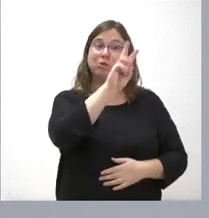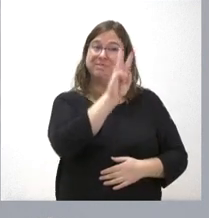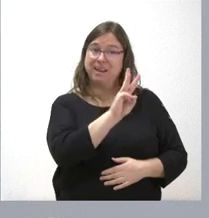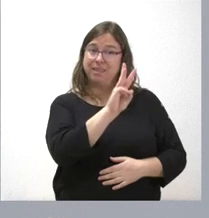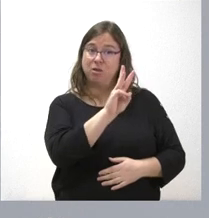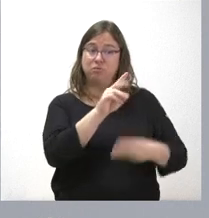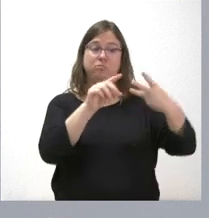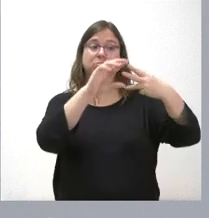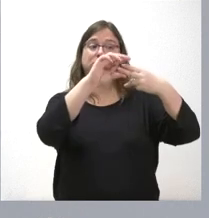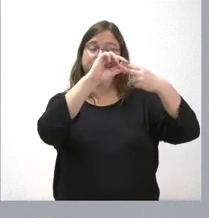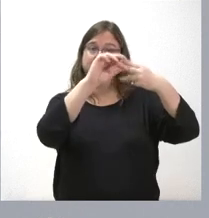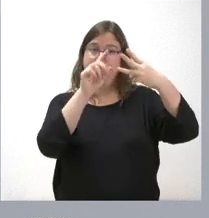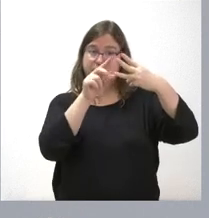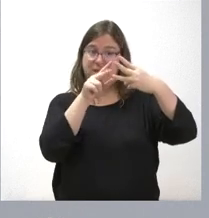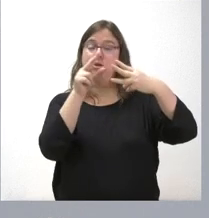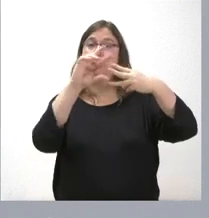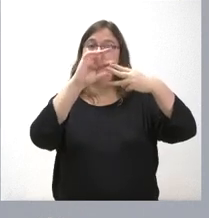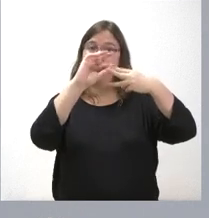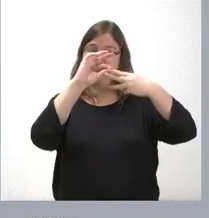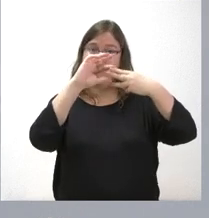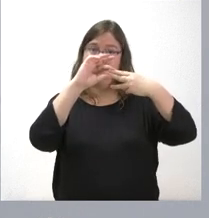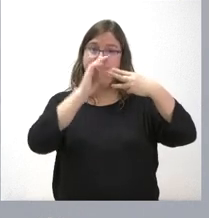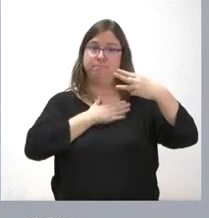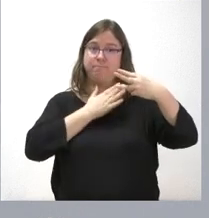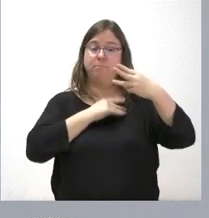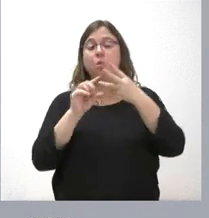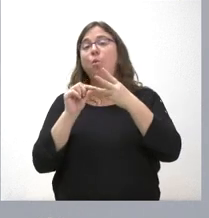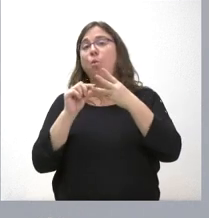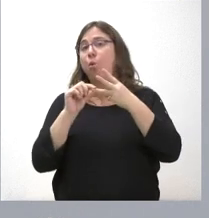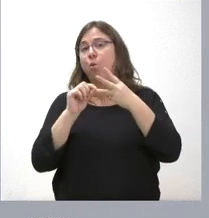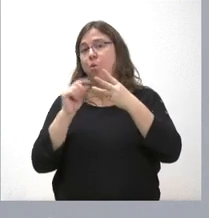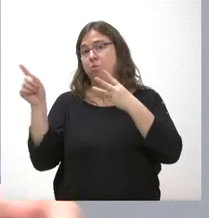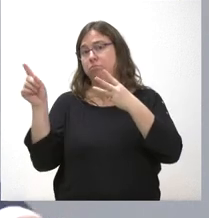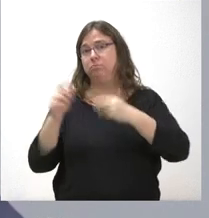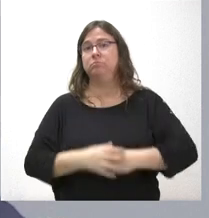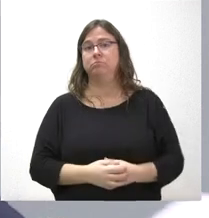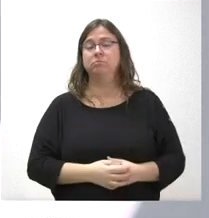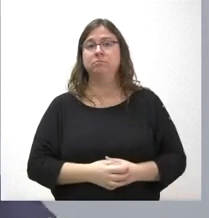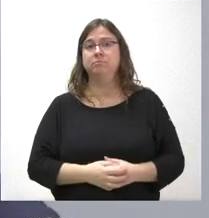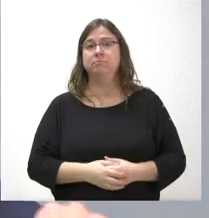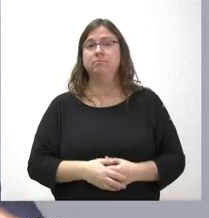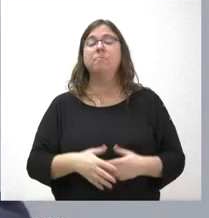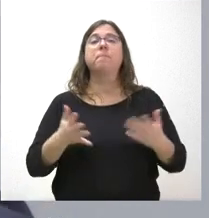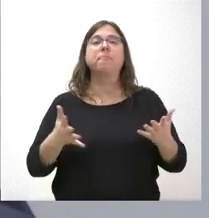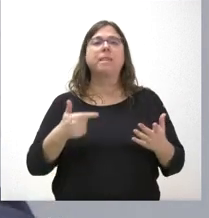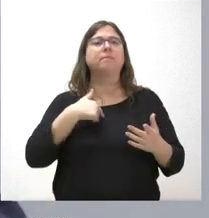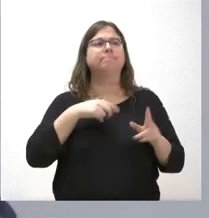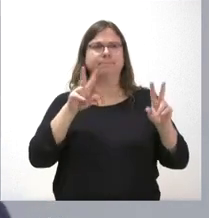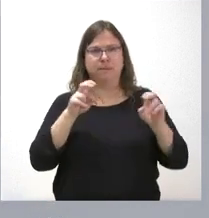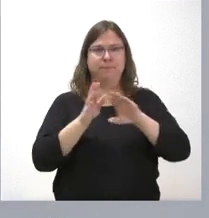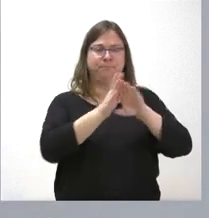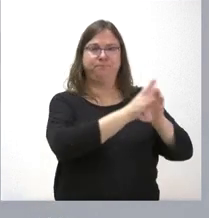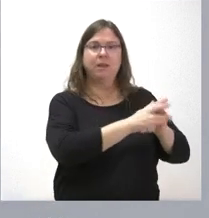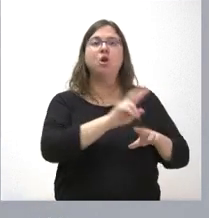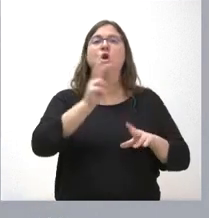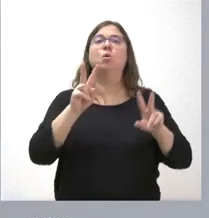tributaria corresponden a la comunidad autónoma y solo un tercio al Gobierno de España. Este, por un lado, es una cuestión. Y la segunda